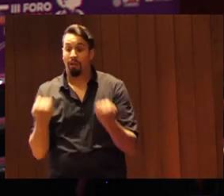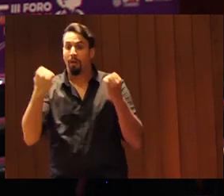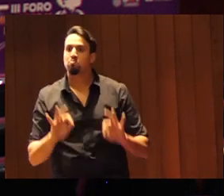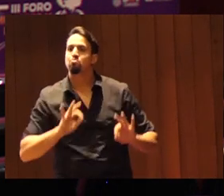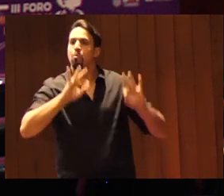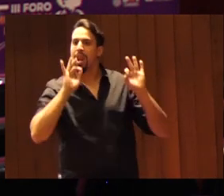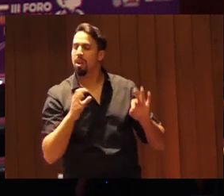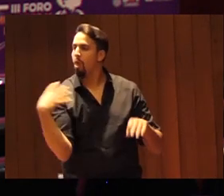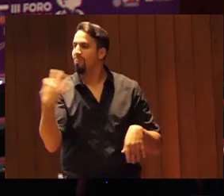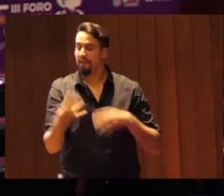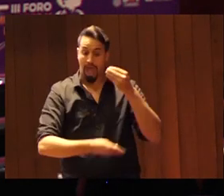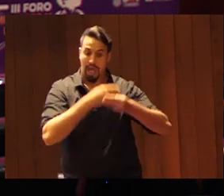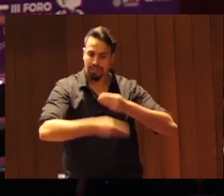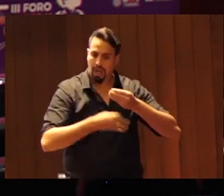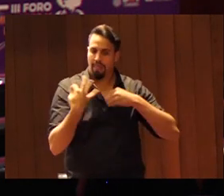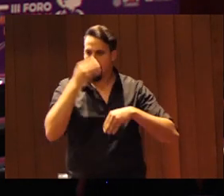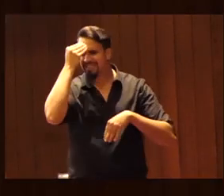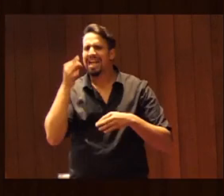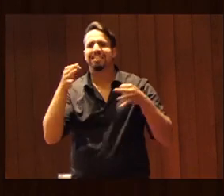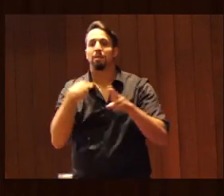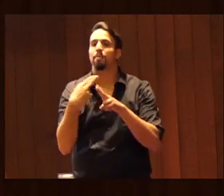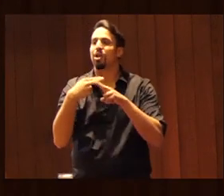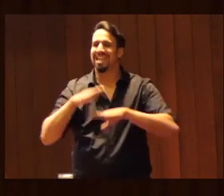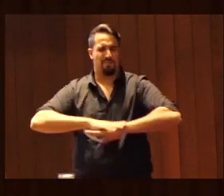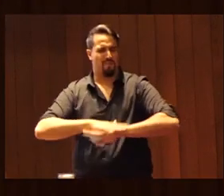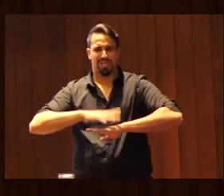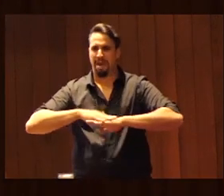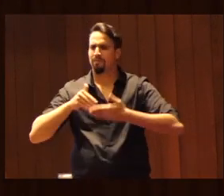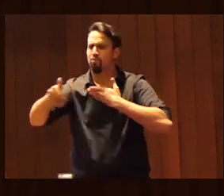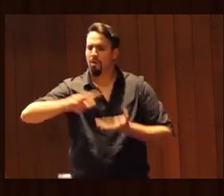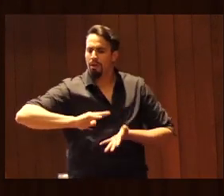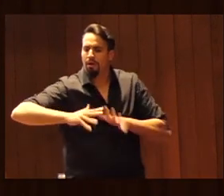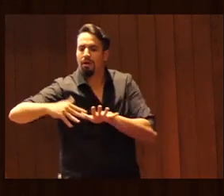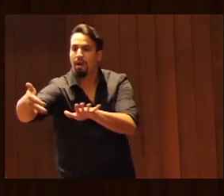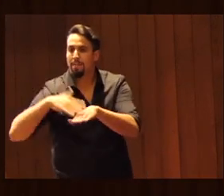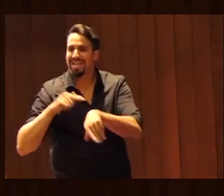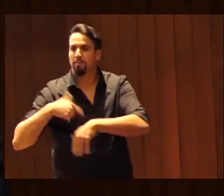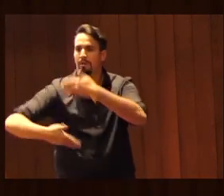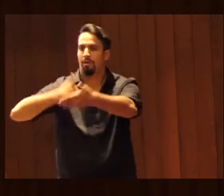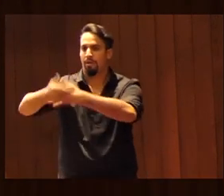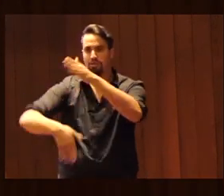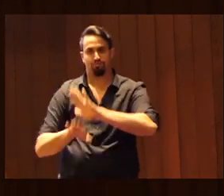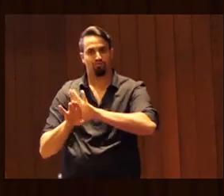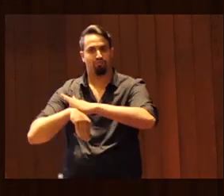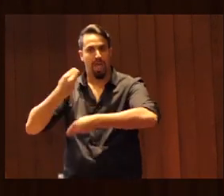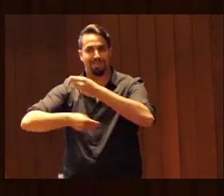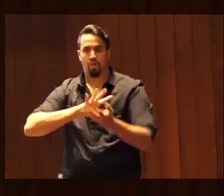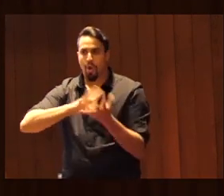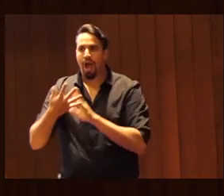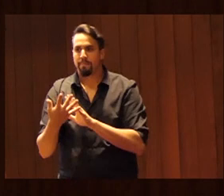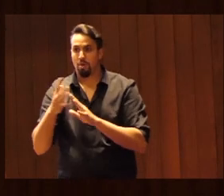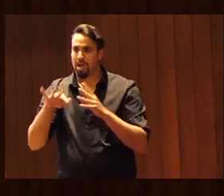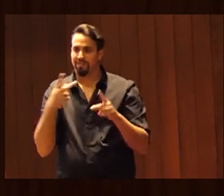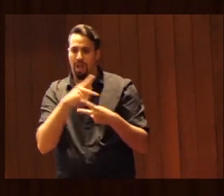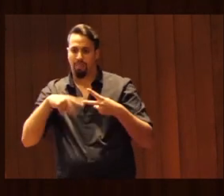plantearse siempre políticas estructurales que generen cambios a largo plazo y ambas se complementan.